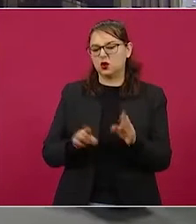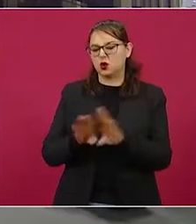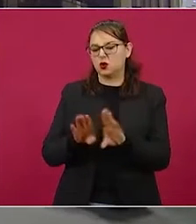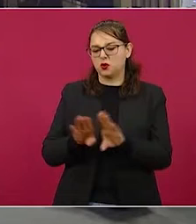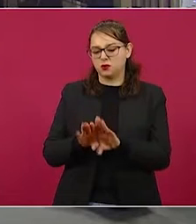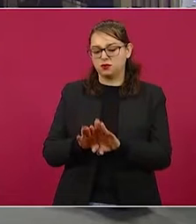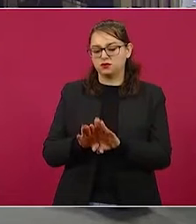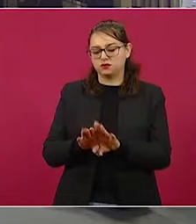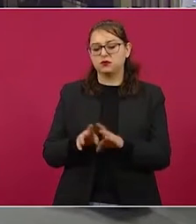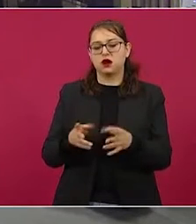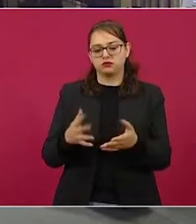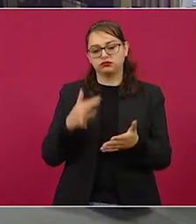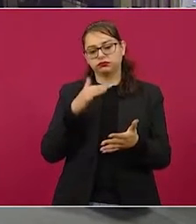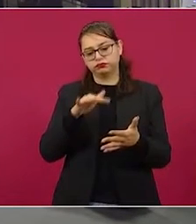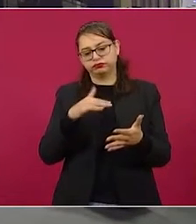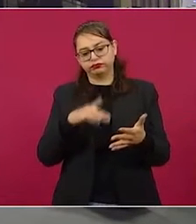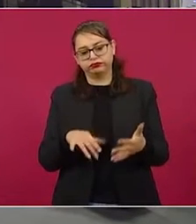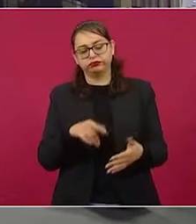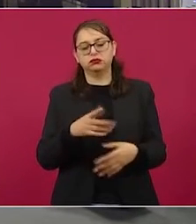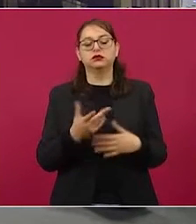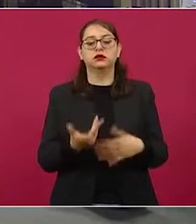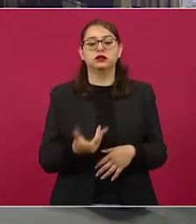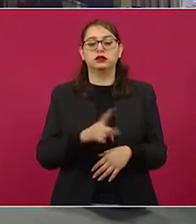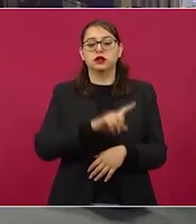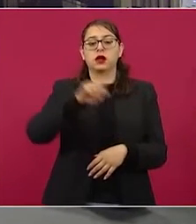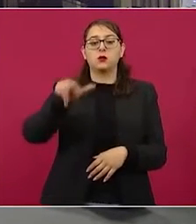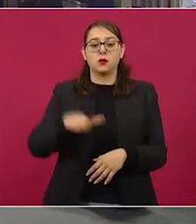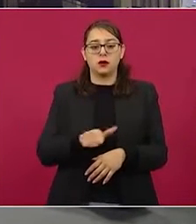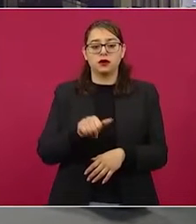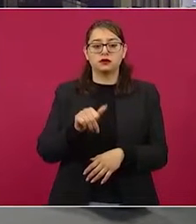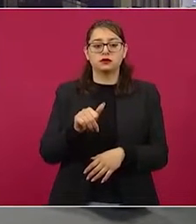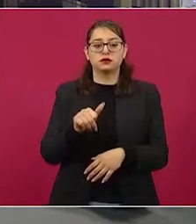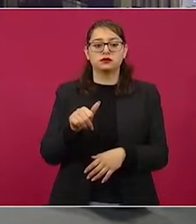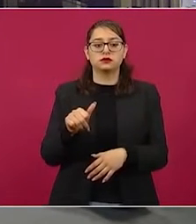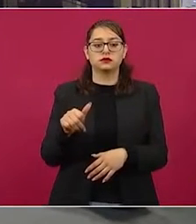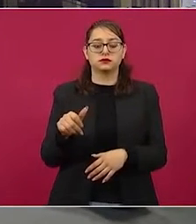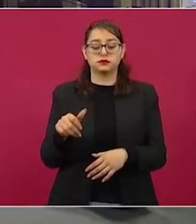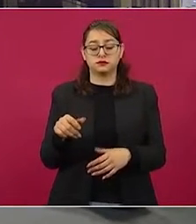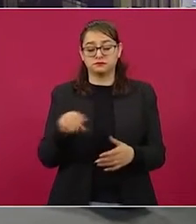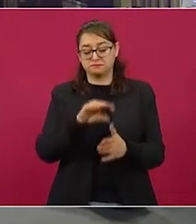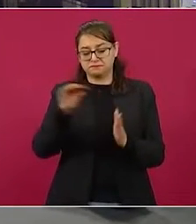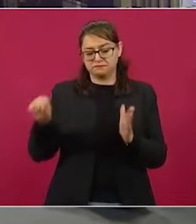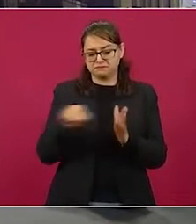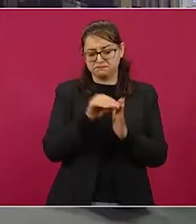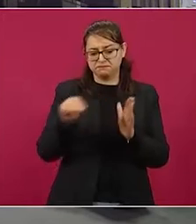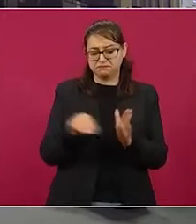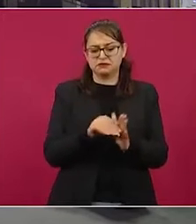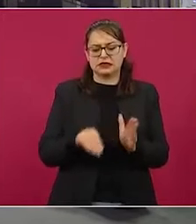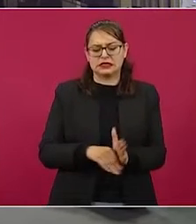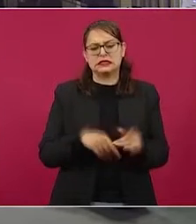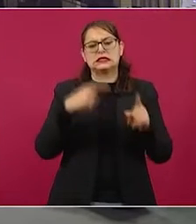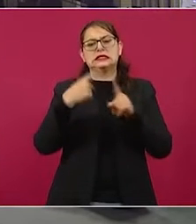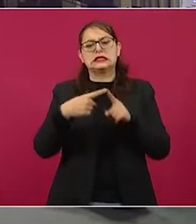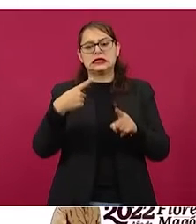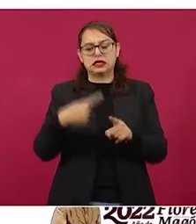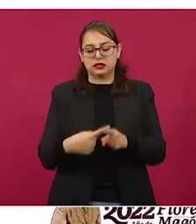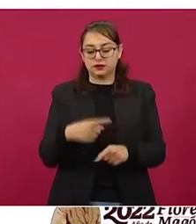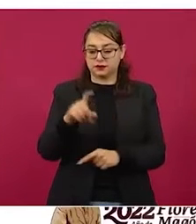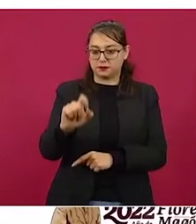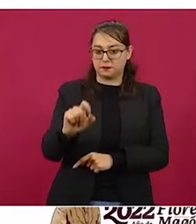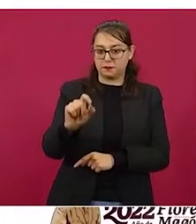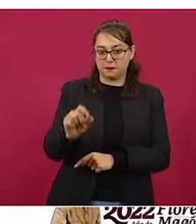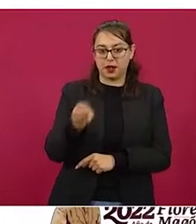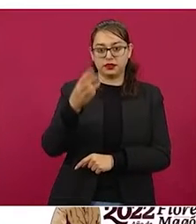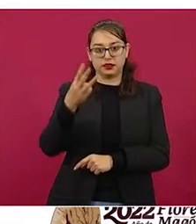la siguiente lámina podemos observar los 23 autores y autoras que fueron invitados